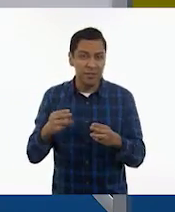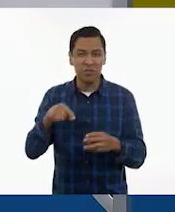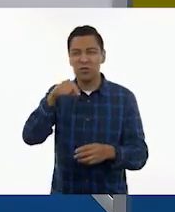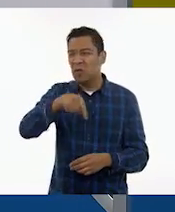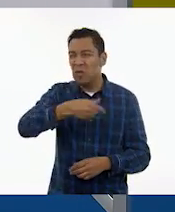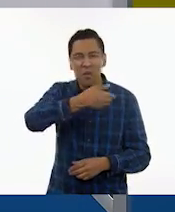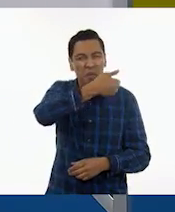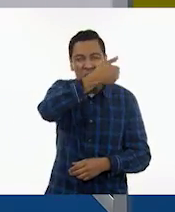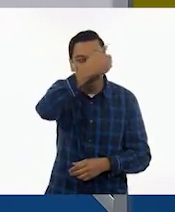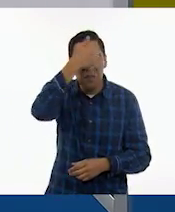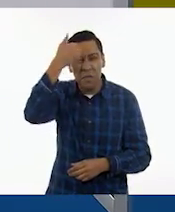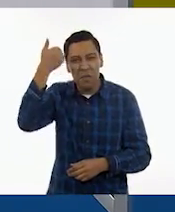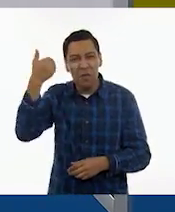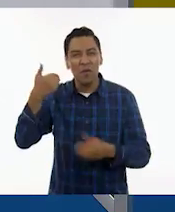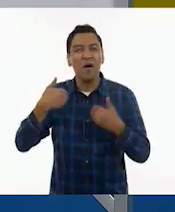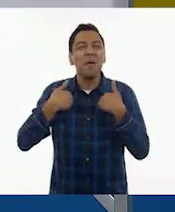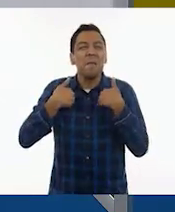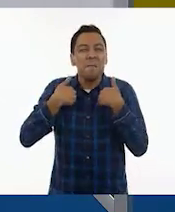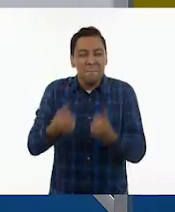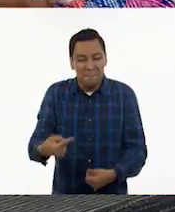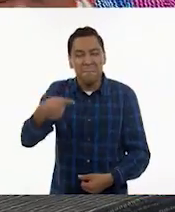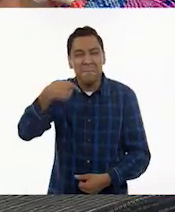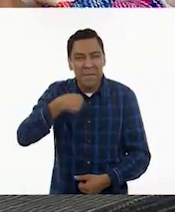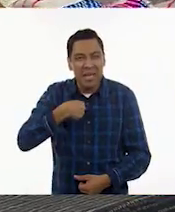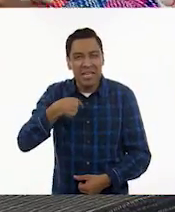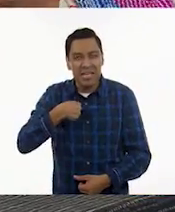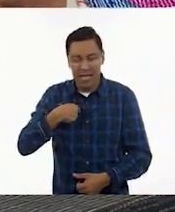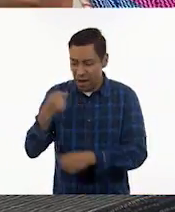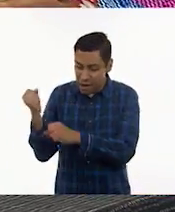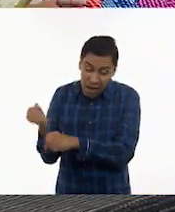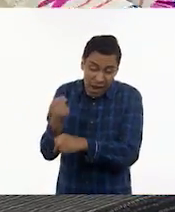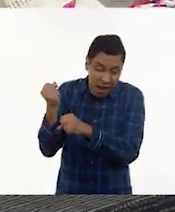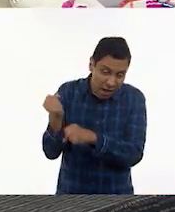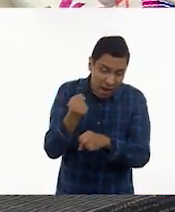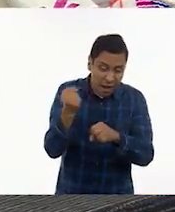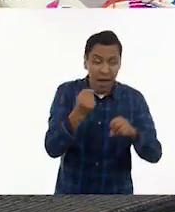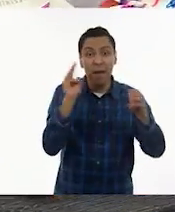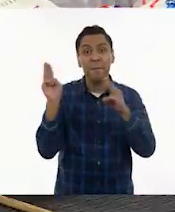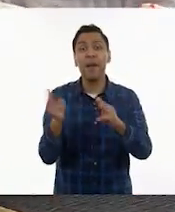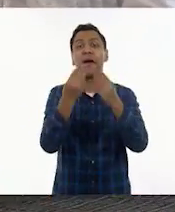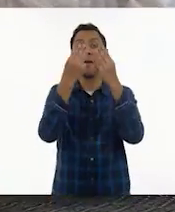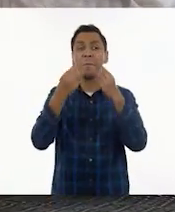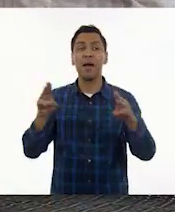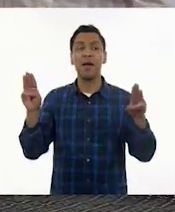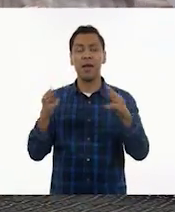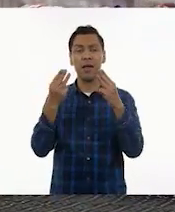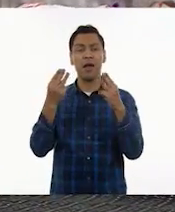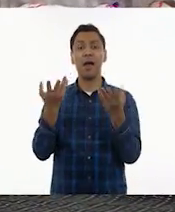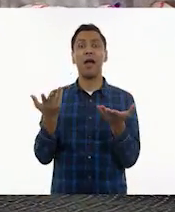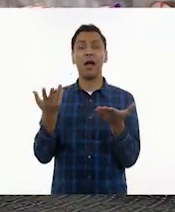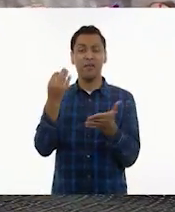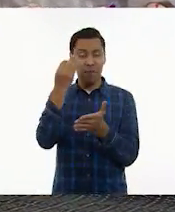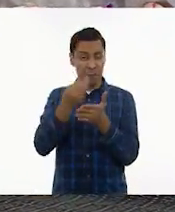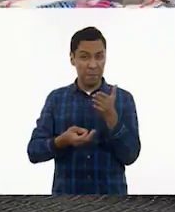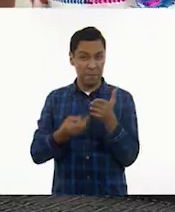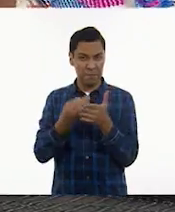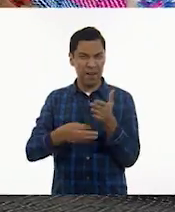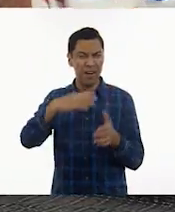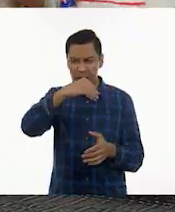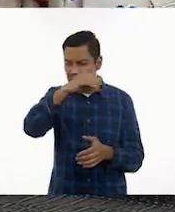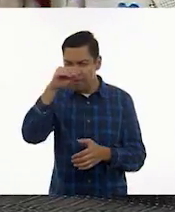comprender la tepura. Ay, ¿dónde estarán un apú, Isbalanqué?